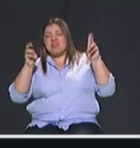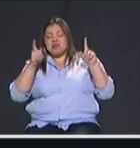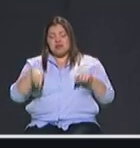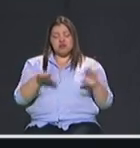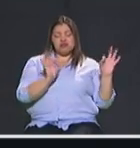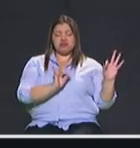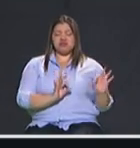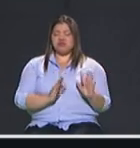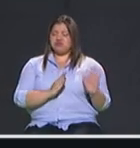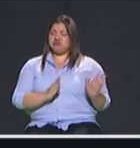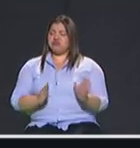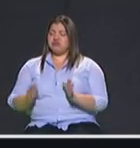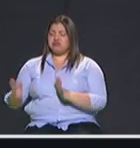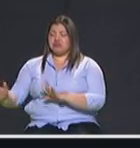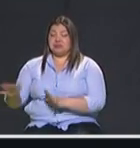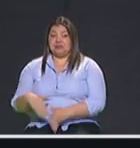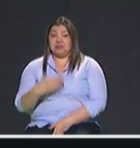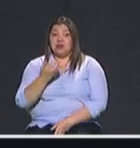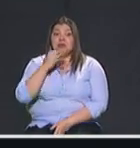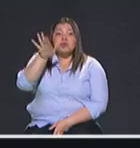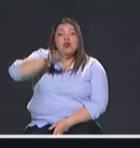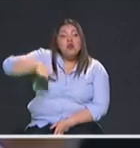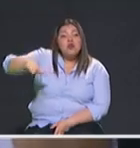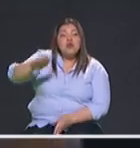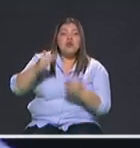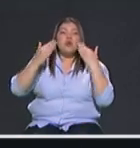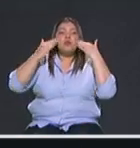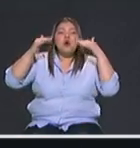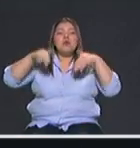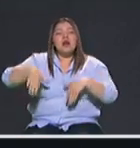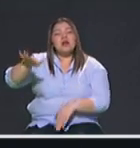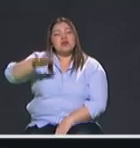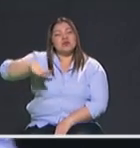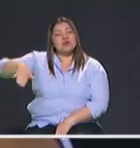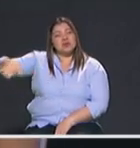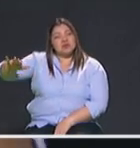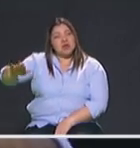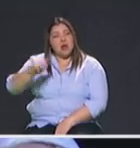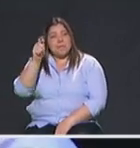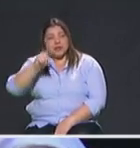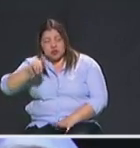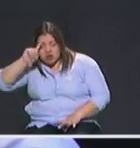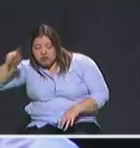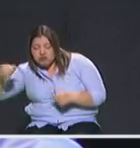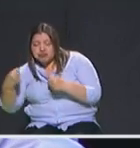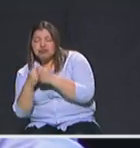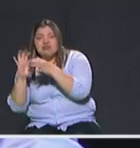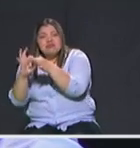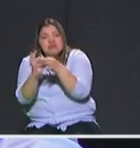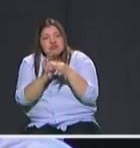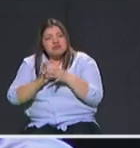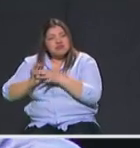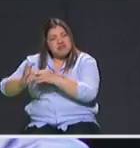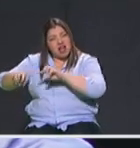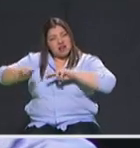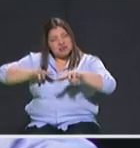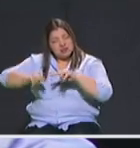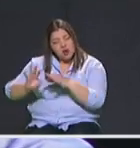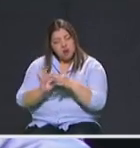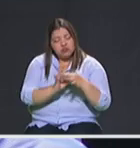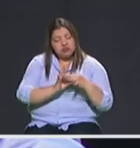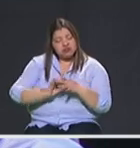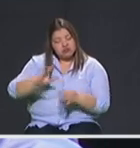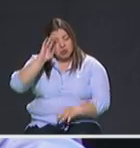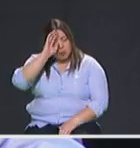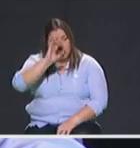sectores por ejemplo en Provenza los comerciantes se han unido con la administración con la policía y hace un